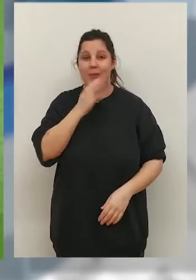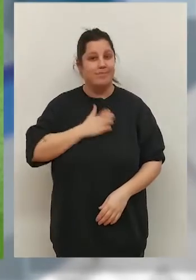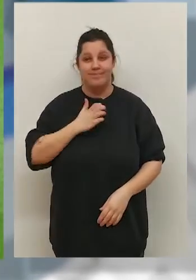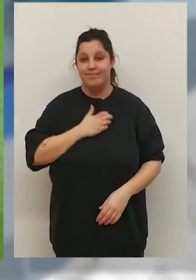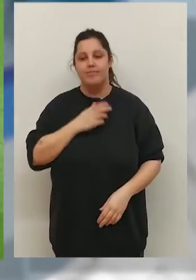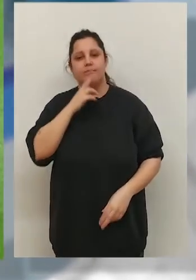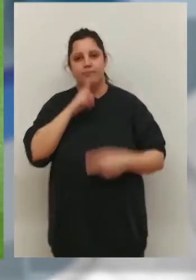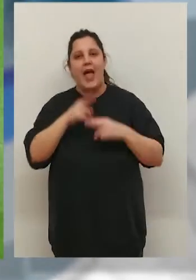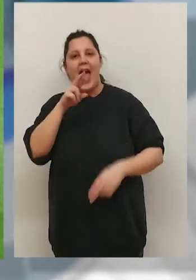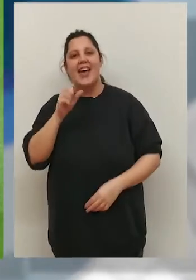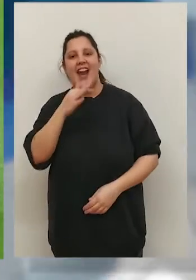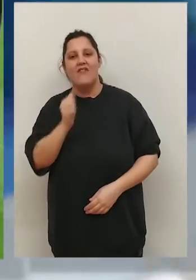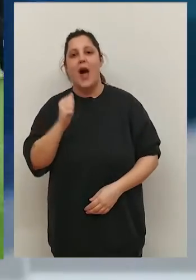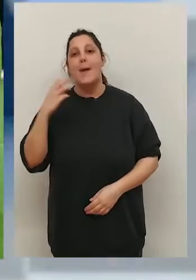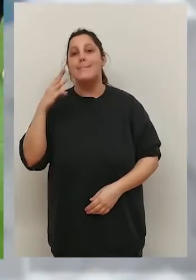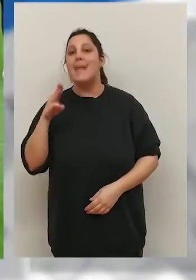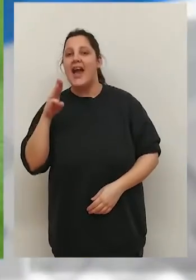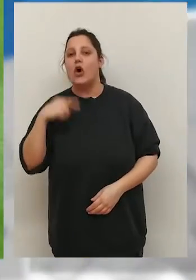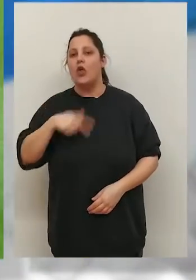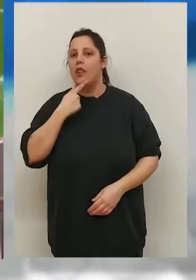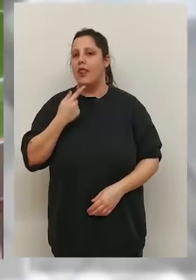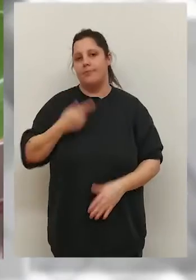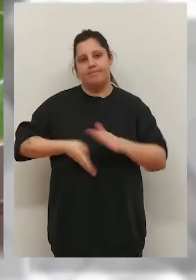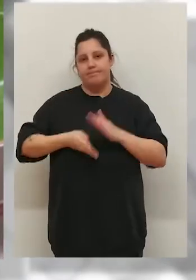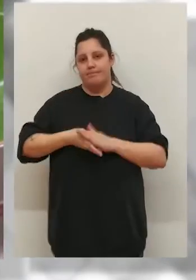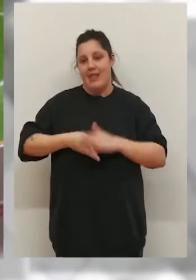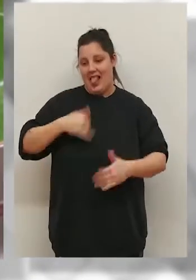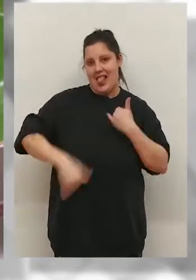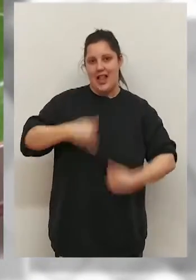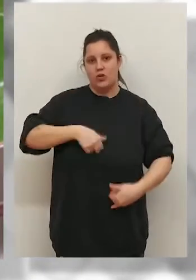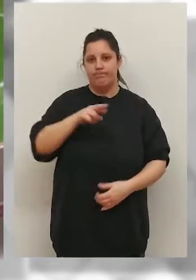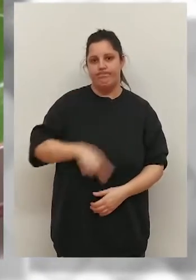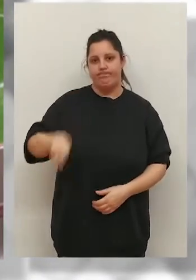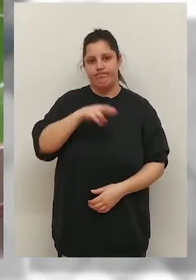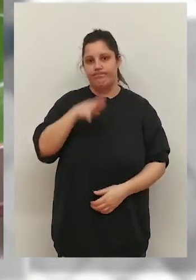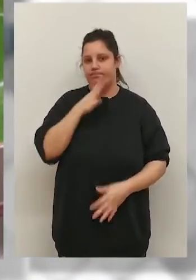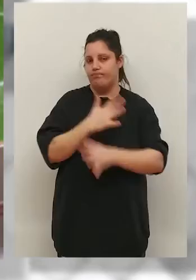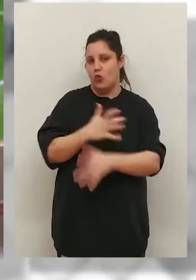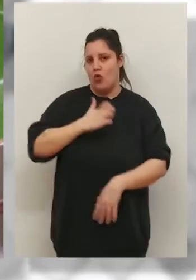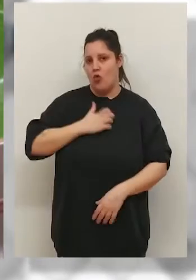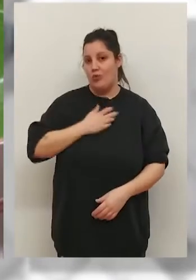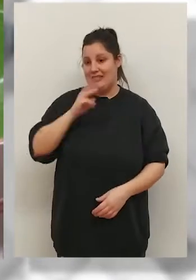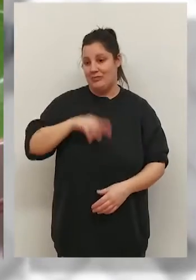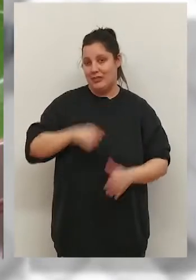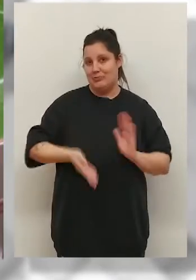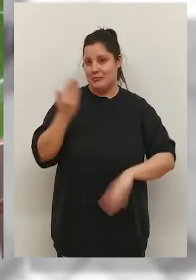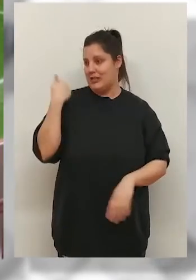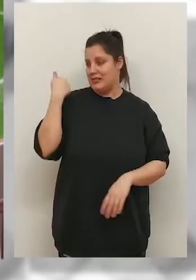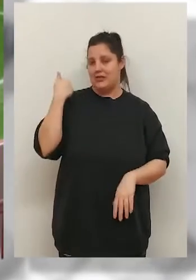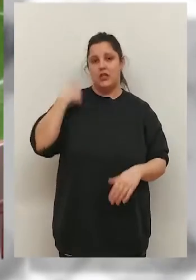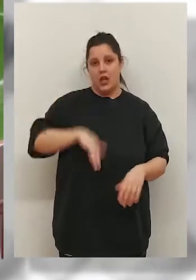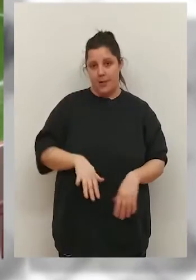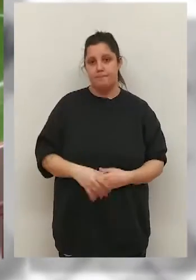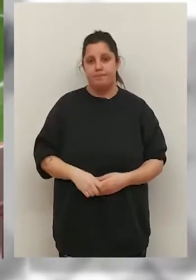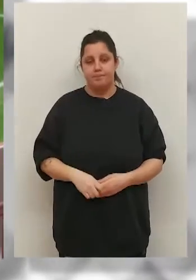que no está todavía disponible es Rafa Parejo. El centrocampista extremeño sigue recuperándose de la lesión que le tiene fuera de los terrenos de juego desde